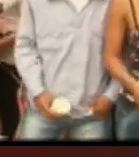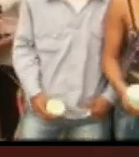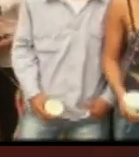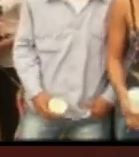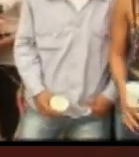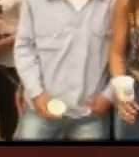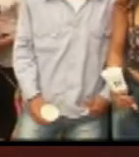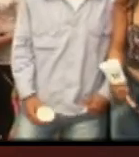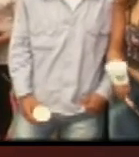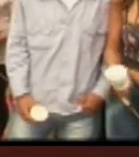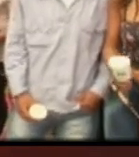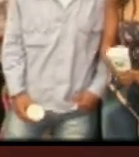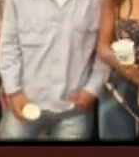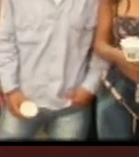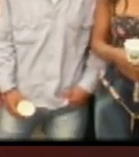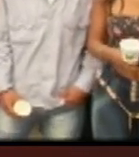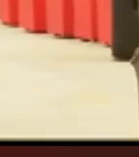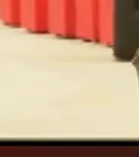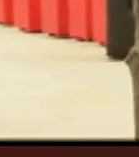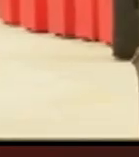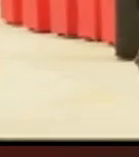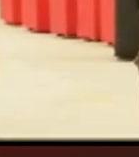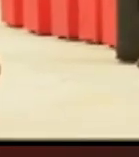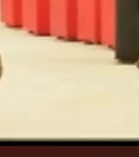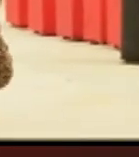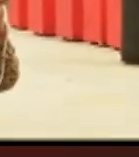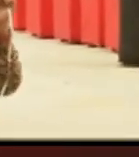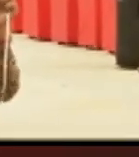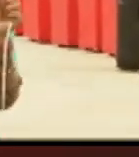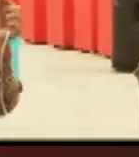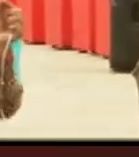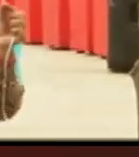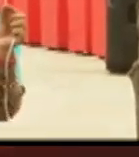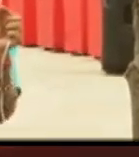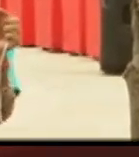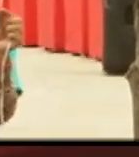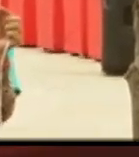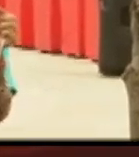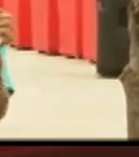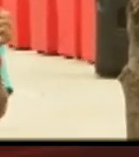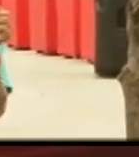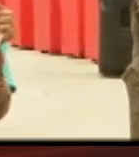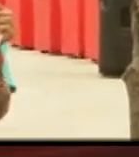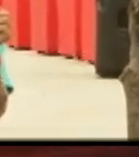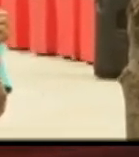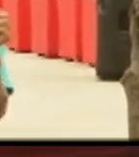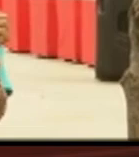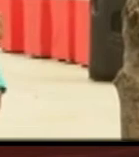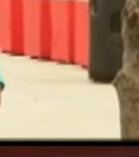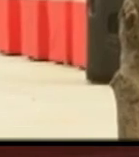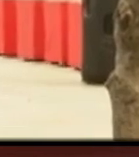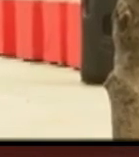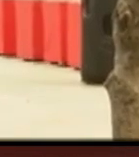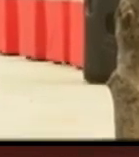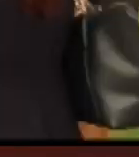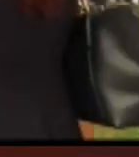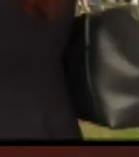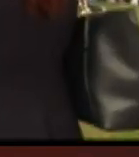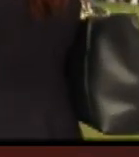haciéndose muchas preguntas qué va a pasar esa es la pregunta que hay en Colombia